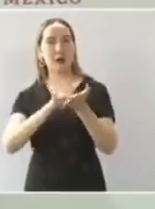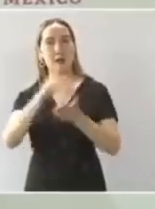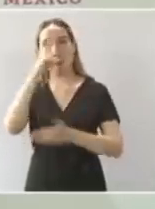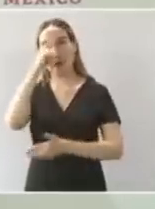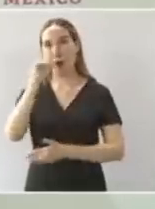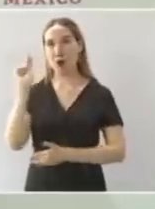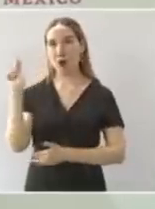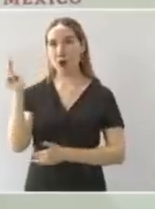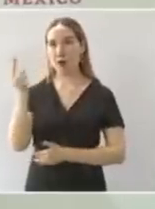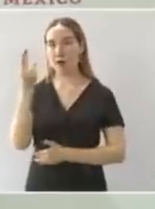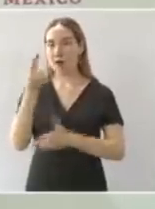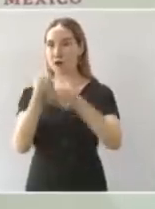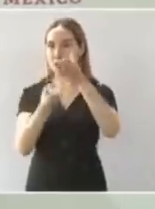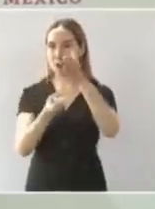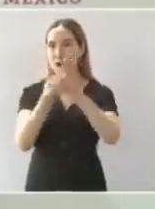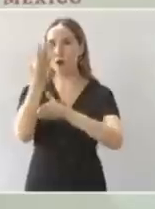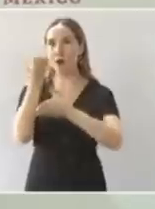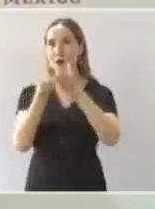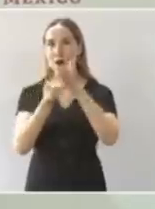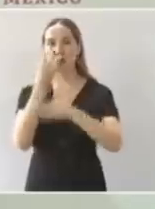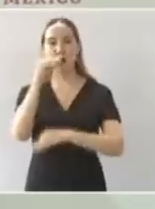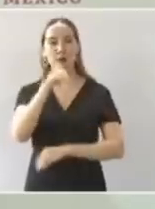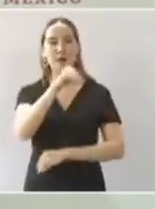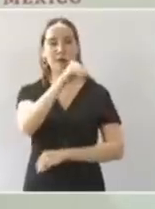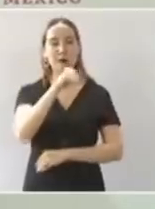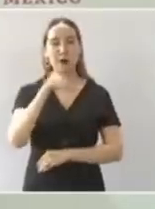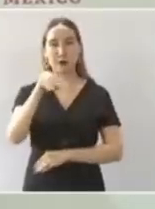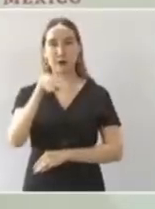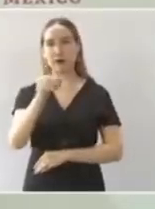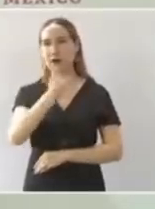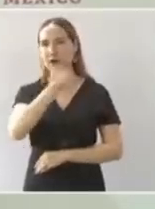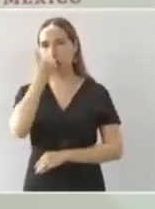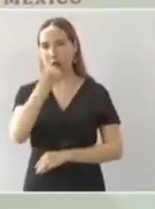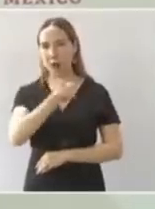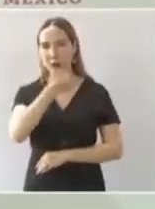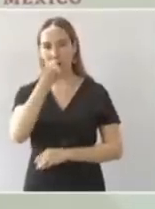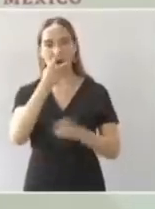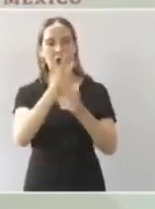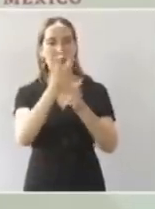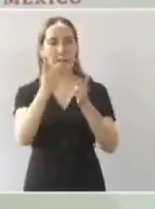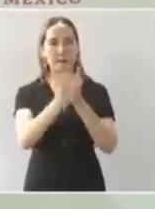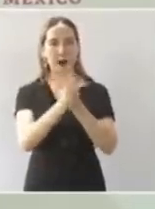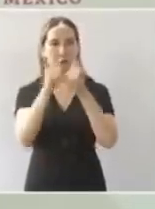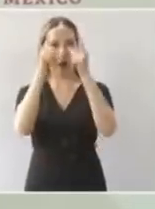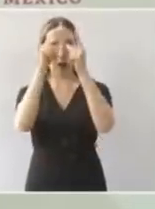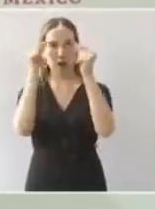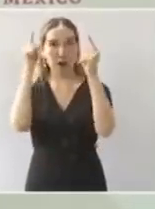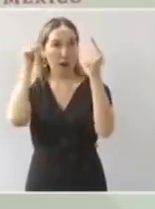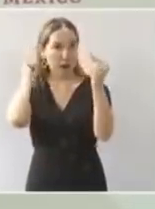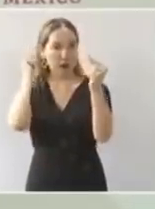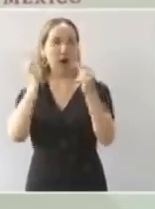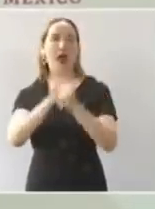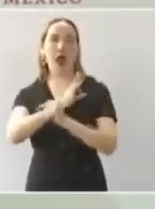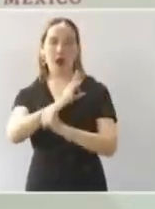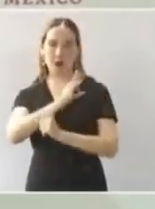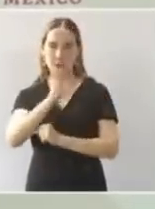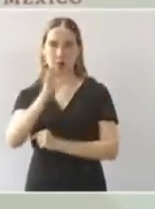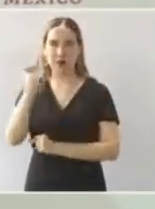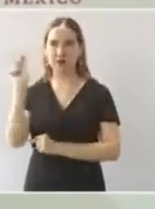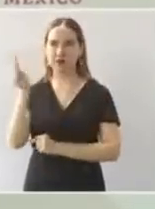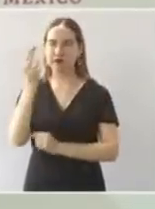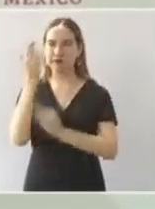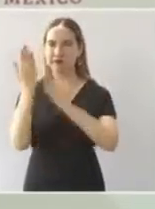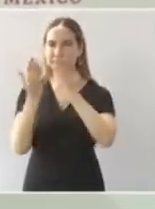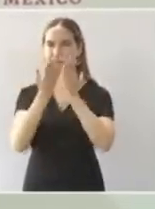para que el que termine la prepa pueda seguir estudiando vamos también